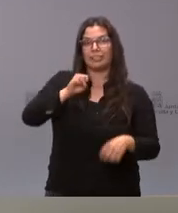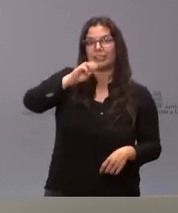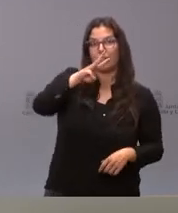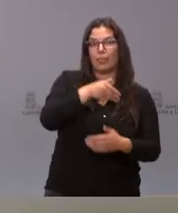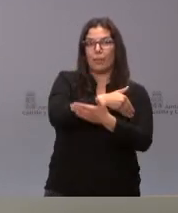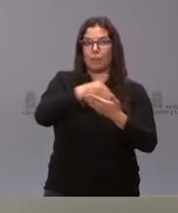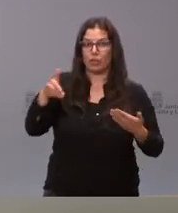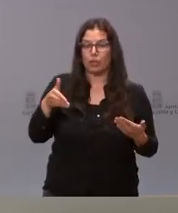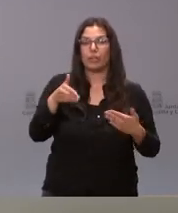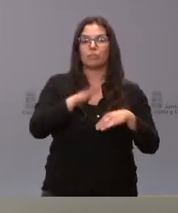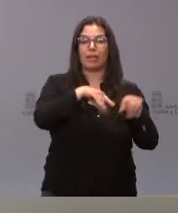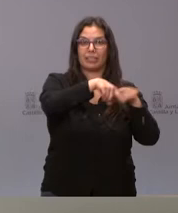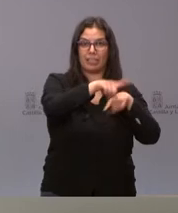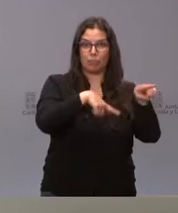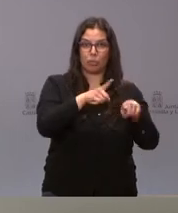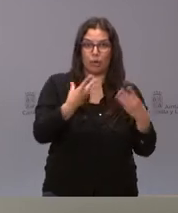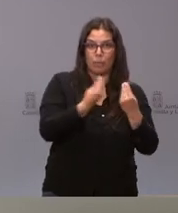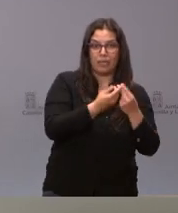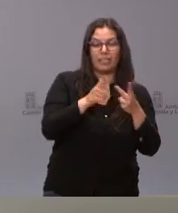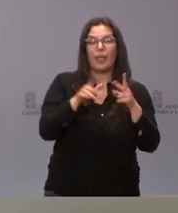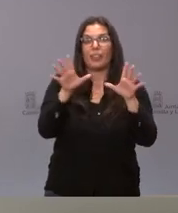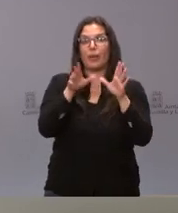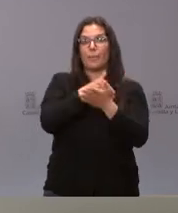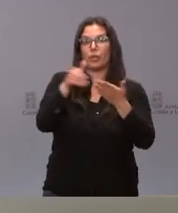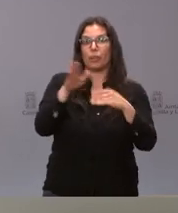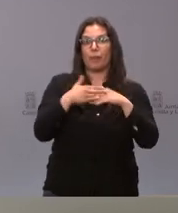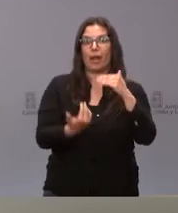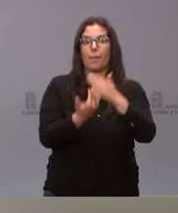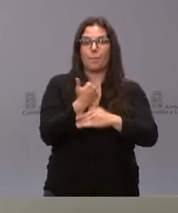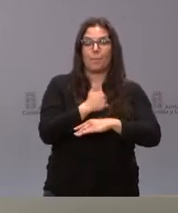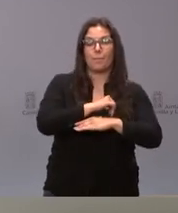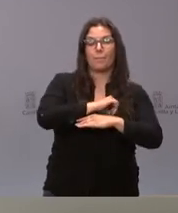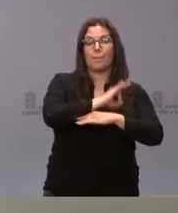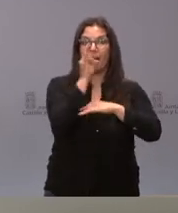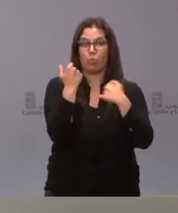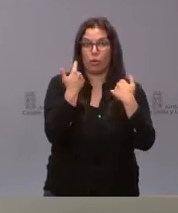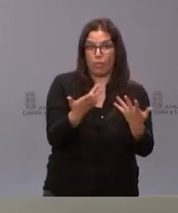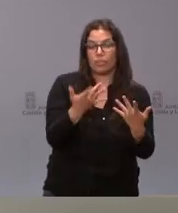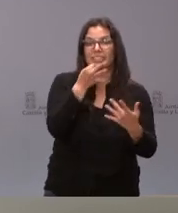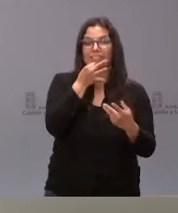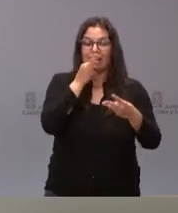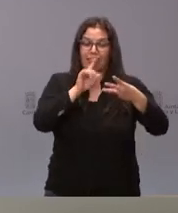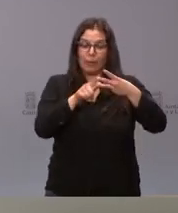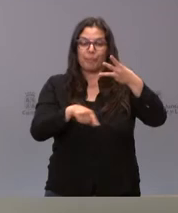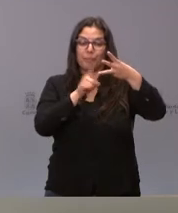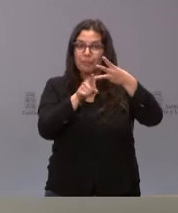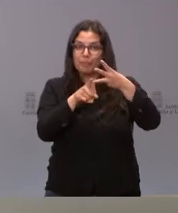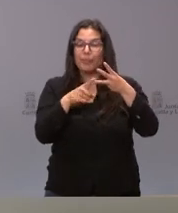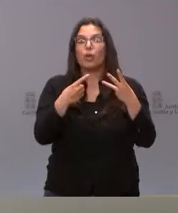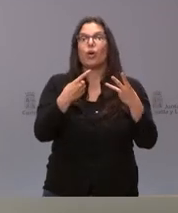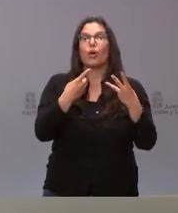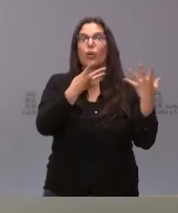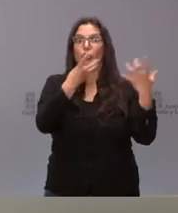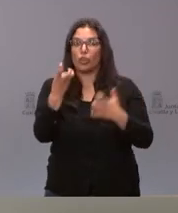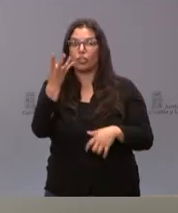acompañantes del transporte escolar, 10 millones para madrugadores y tardes en el cole, 890 empleos